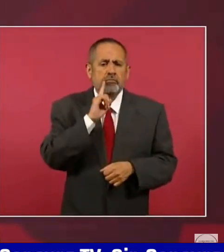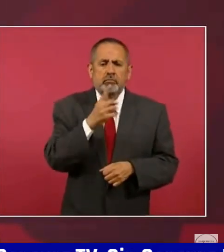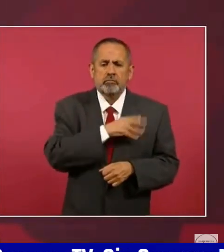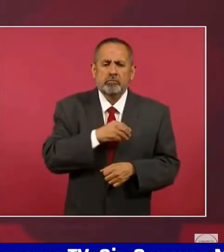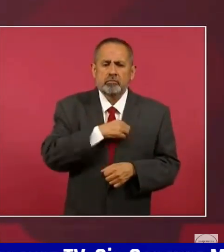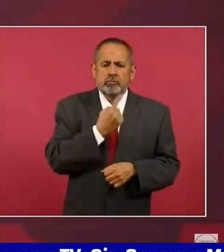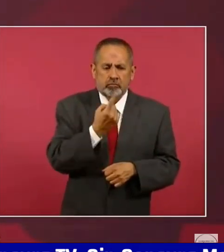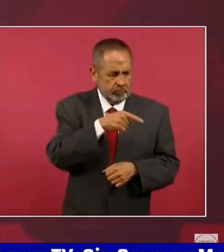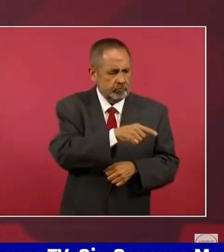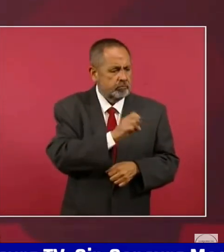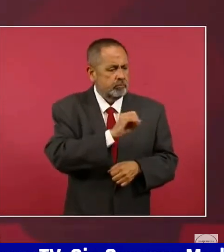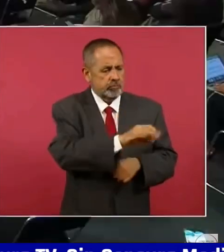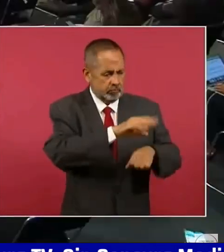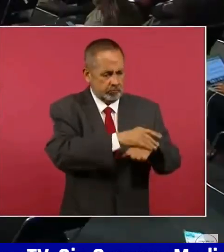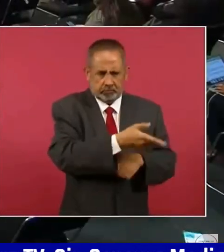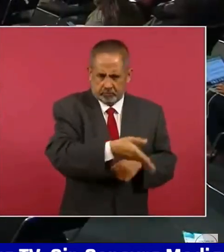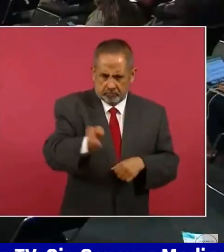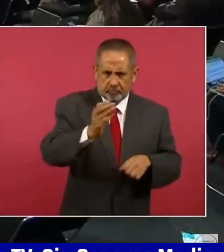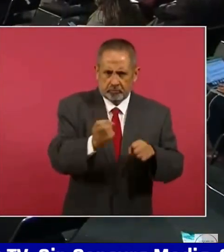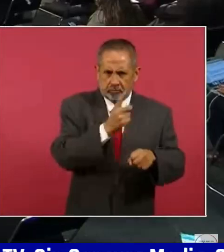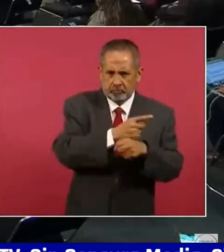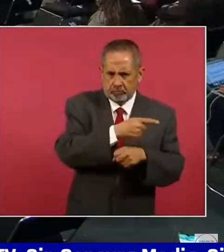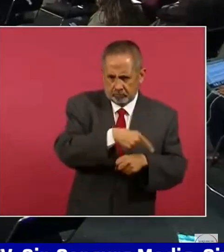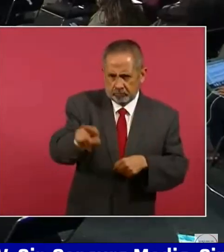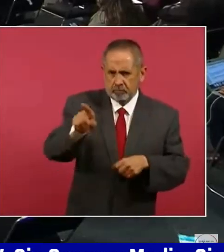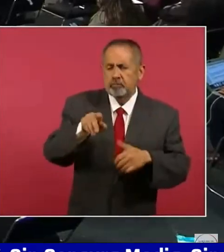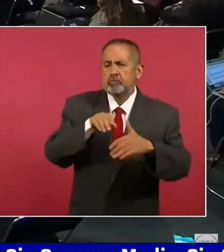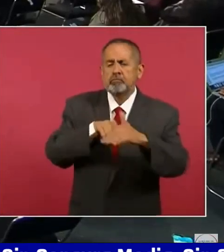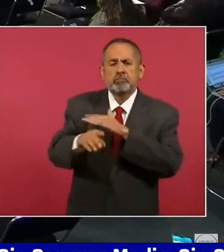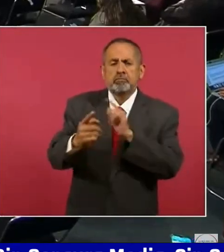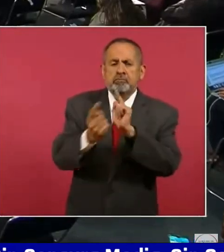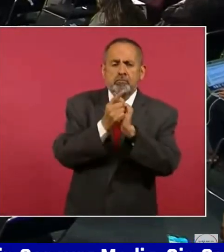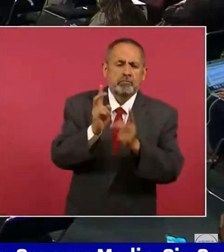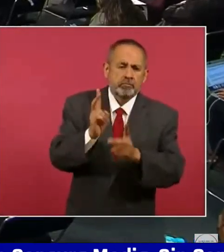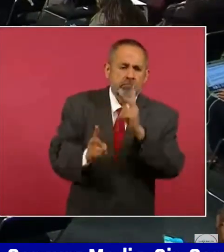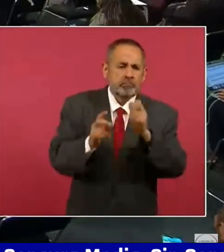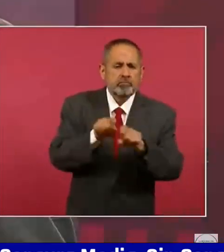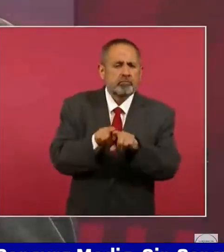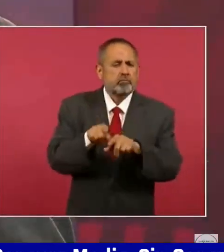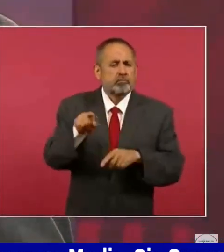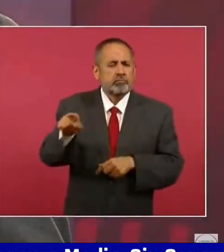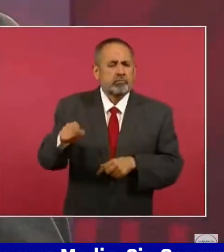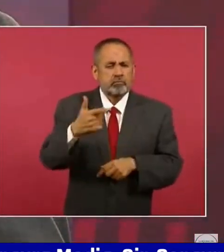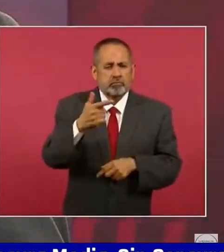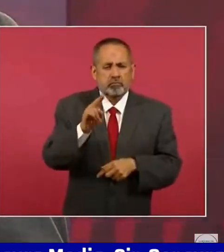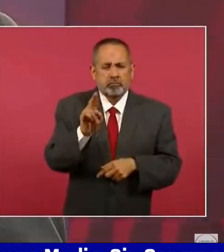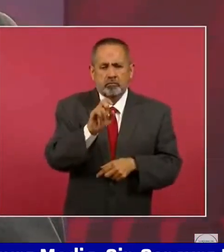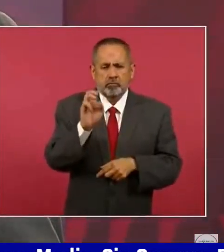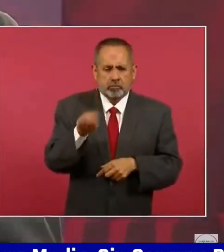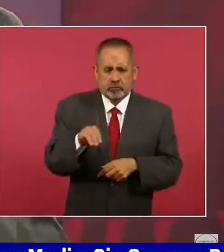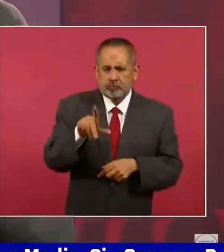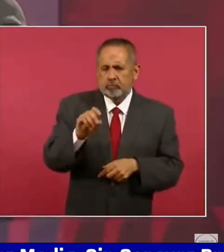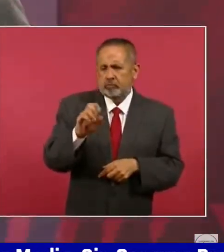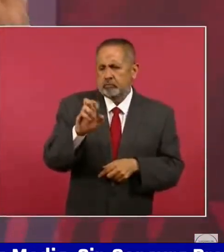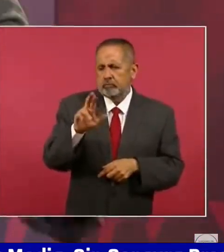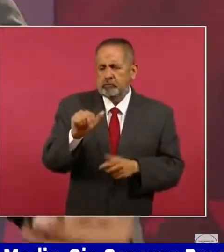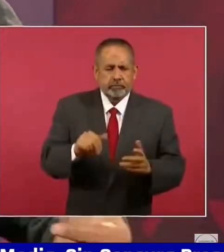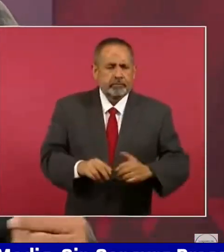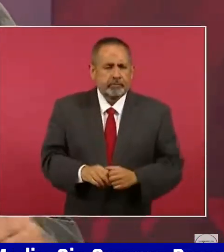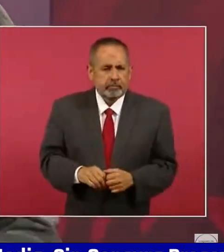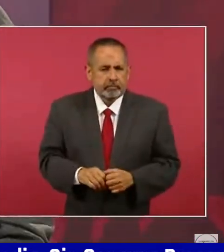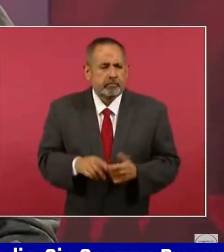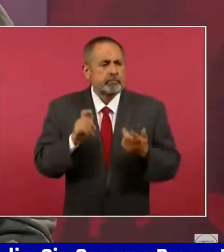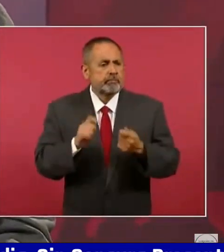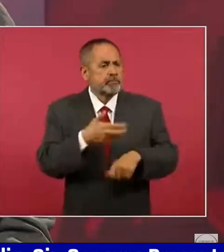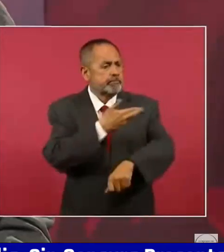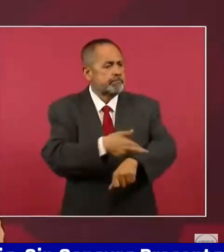hermanas de Guzmán, era para que lo fuera a ver. O sea, fue un